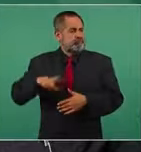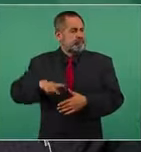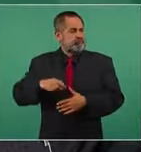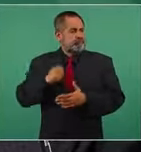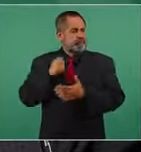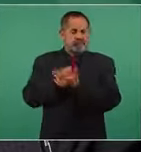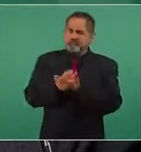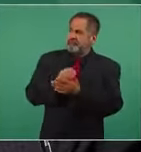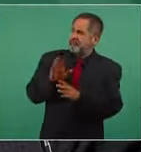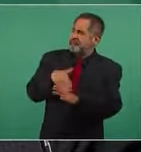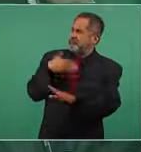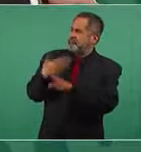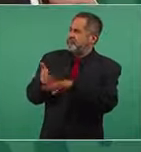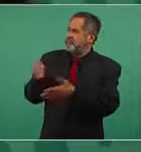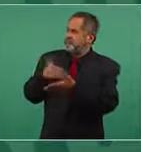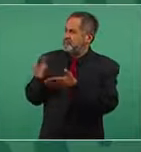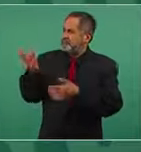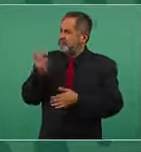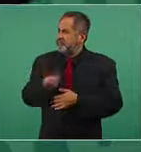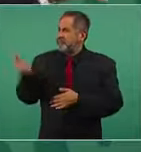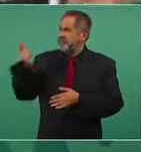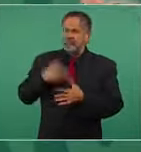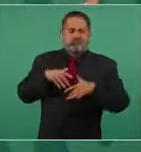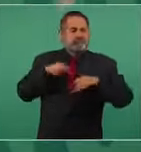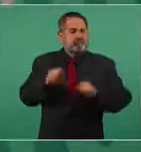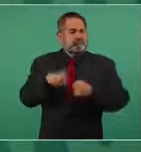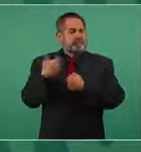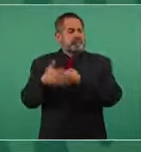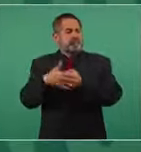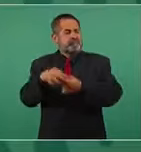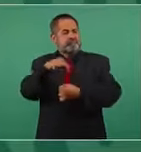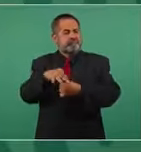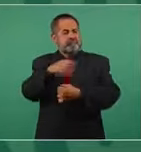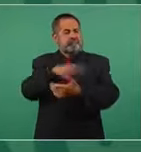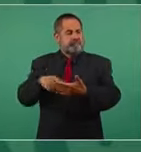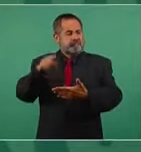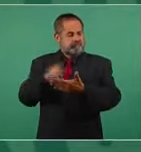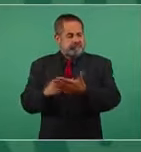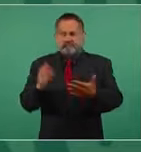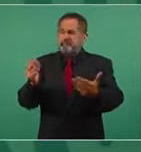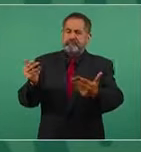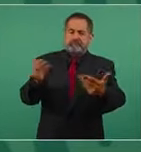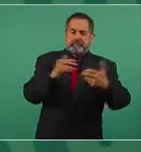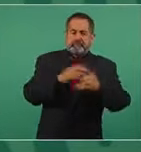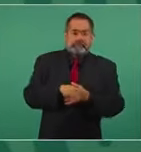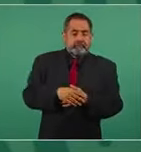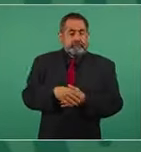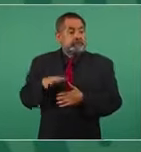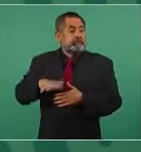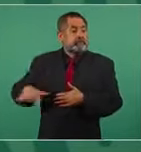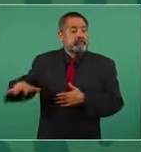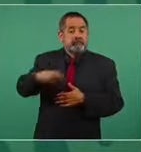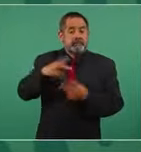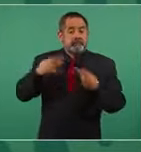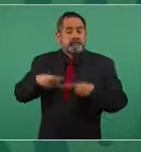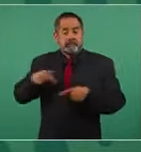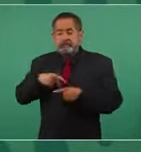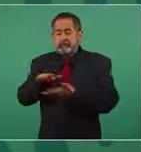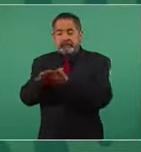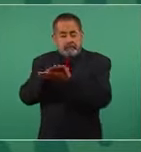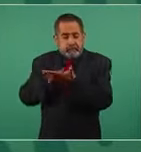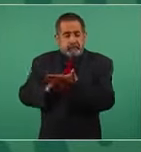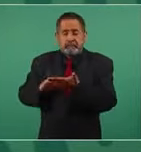golpe vamos a hacer elecciones y el pueblo de Bolivia los más